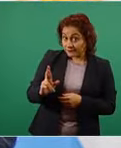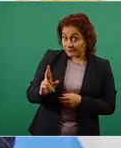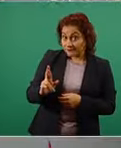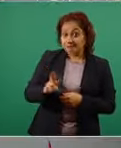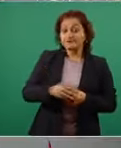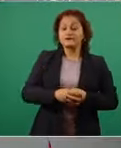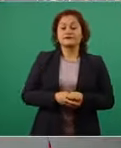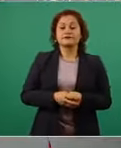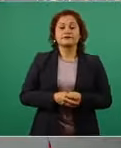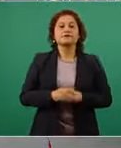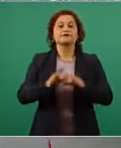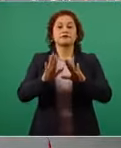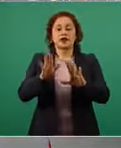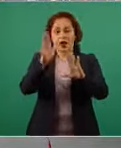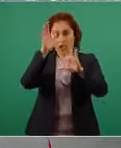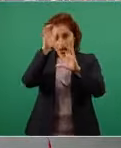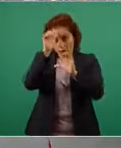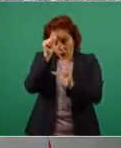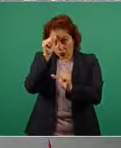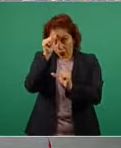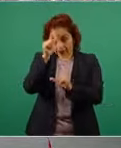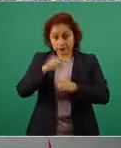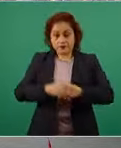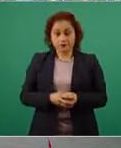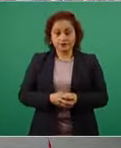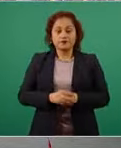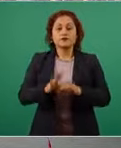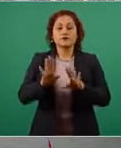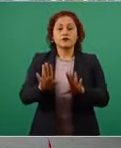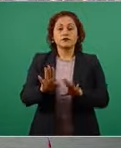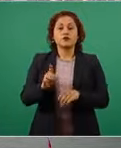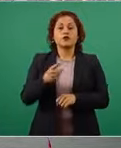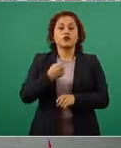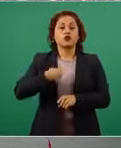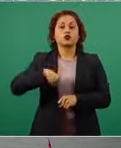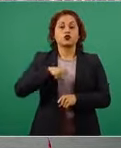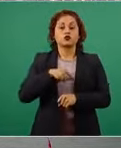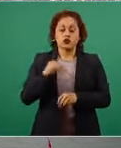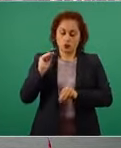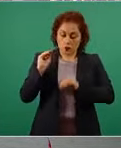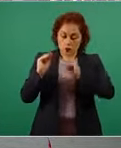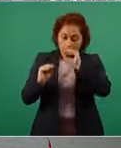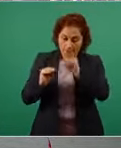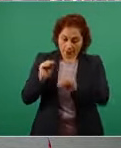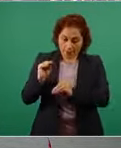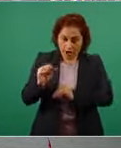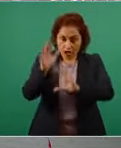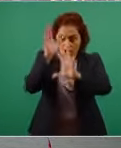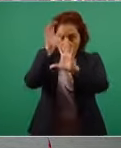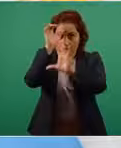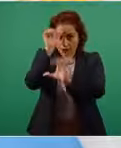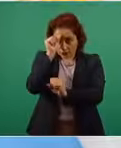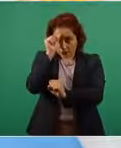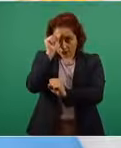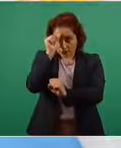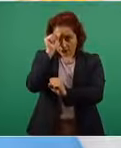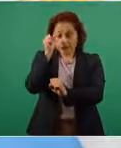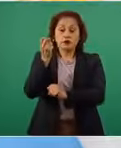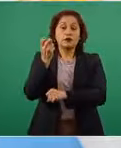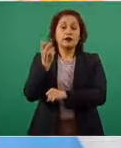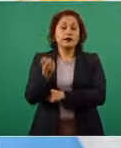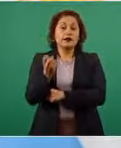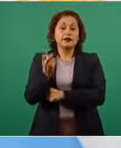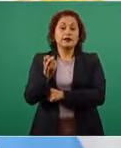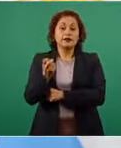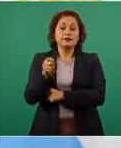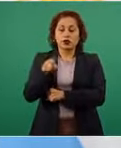el acuerdo con el FMI nosotros estamos trabajando para alcanzar un acuerdo parte de lo que gran parte de la